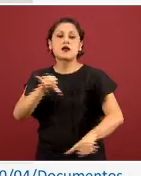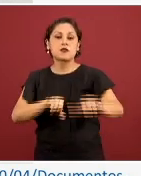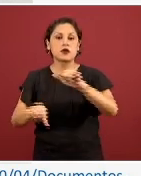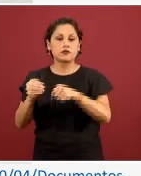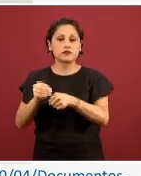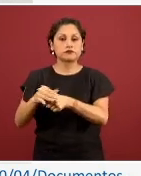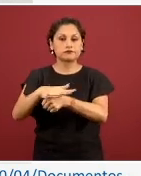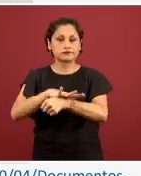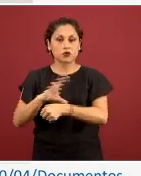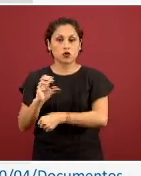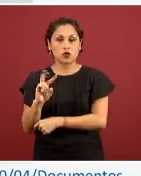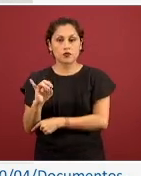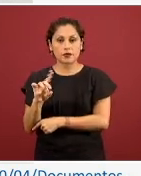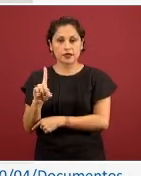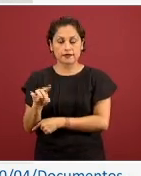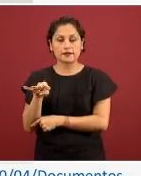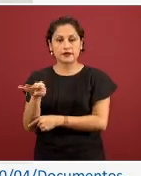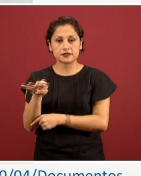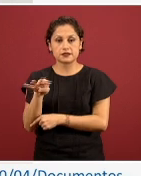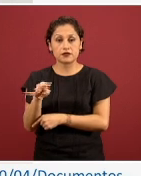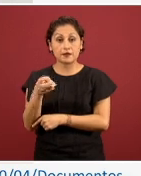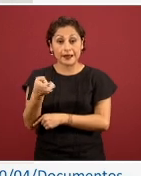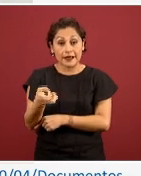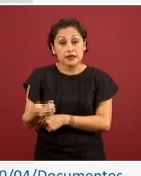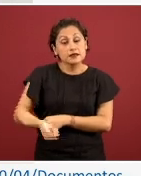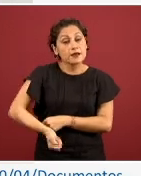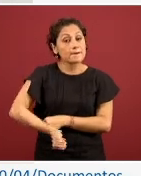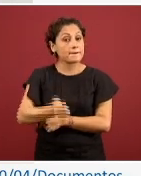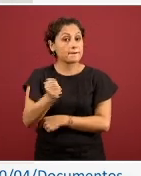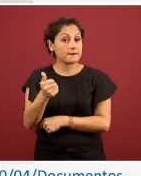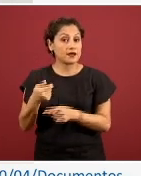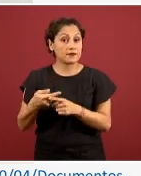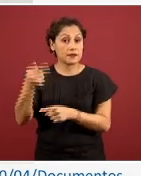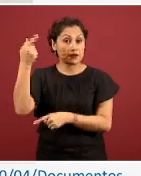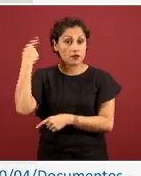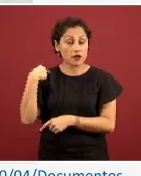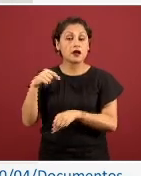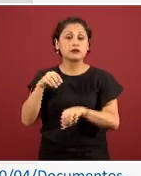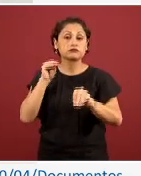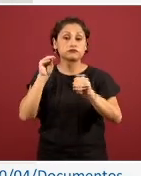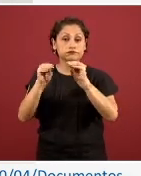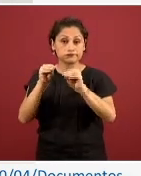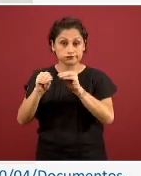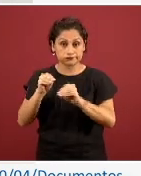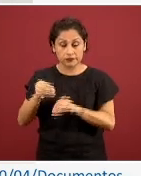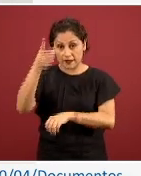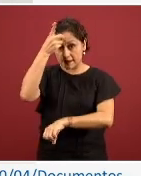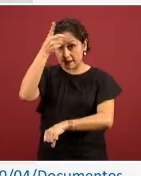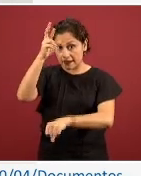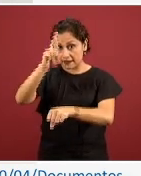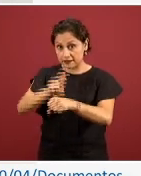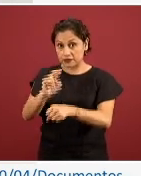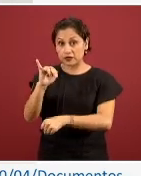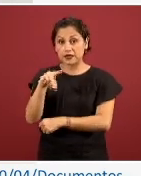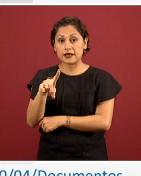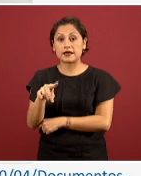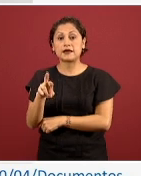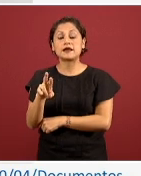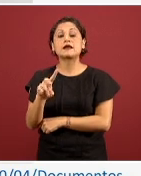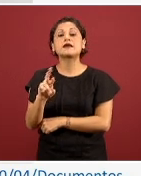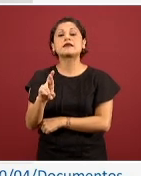Este lineamiento fue el primero que se trabajó desde la Dirección General de Epidemiología y que ha tenido una